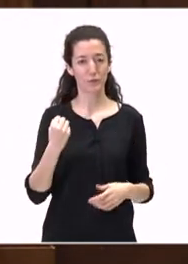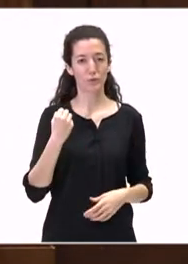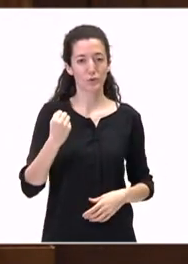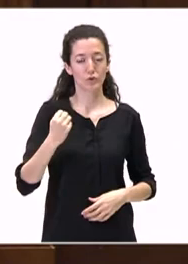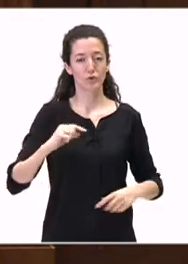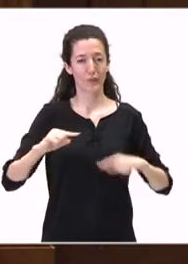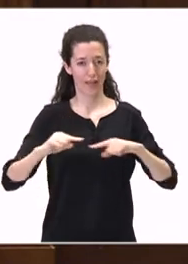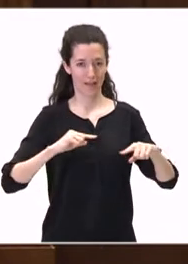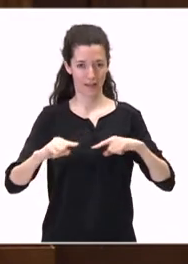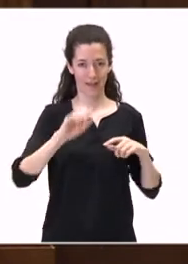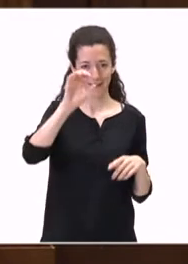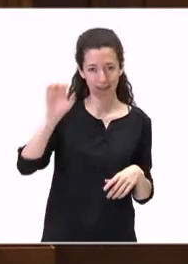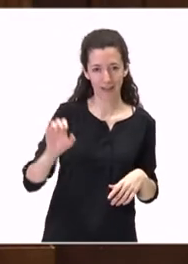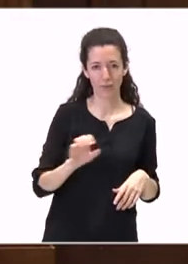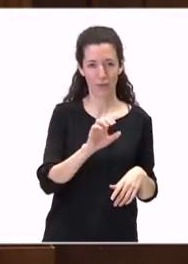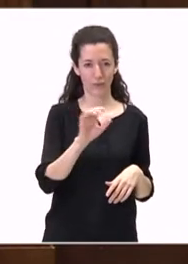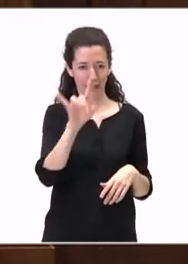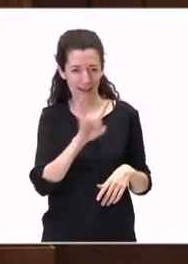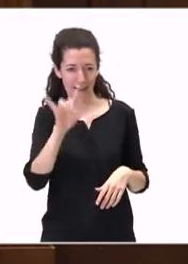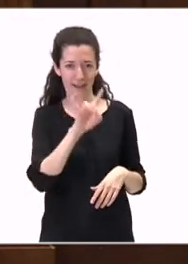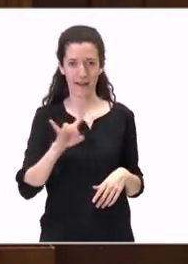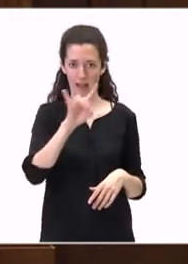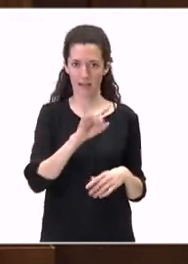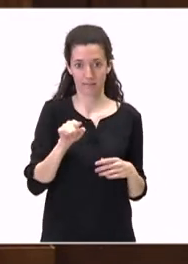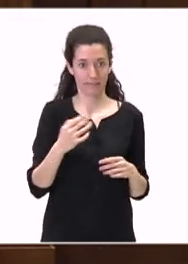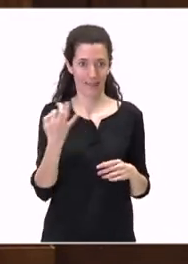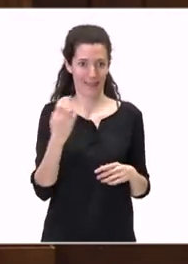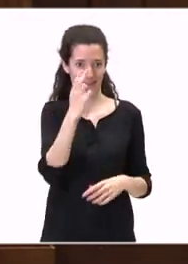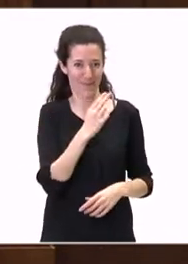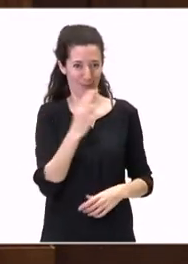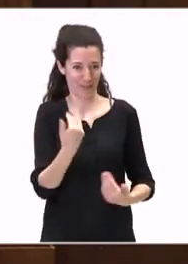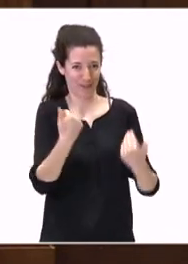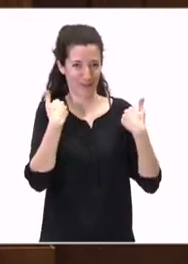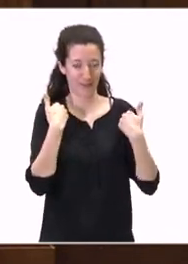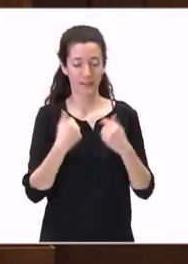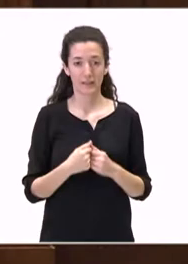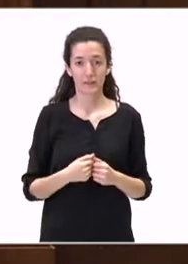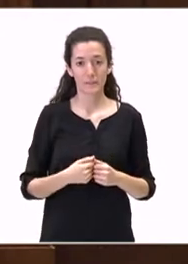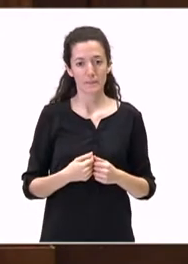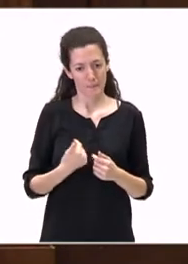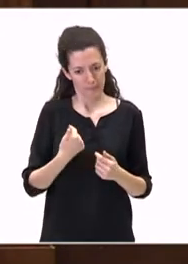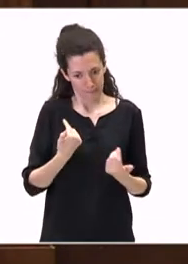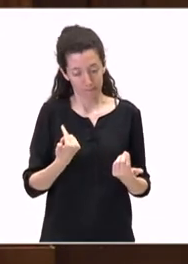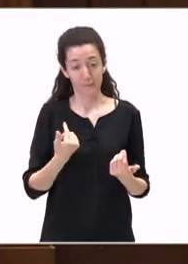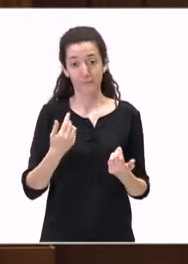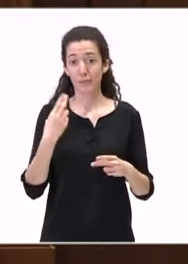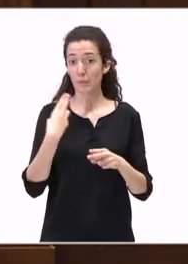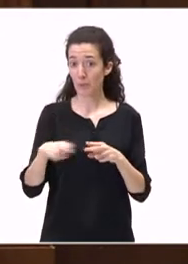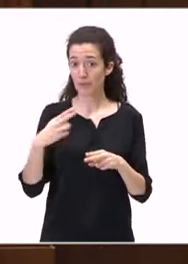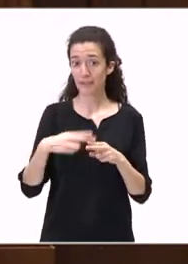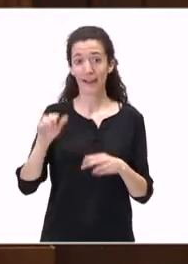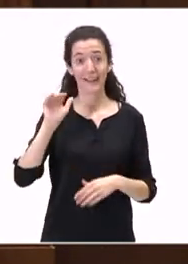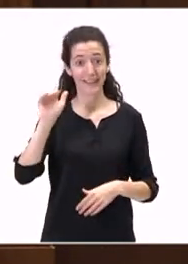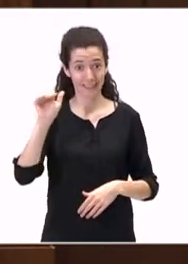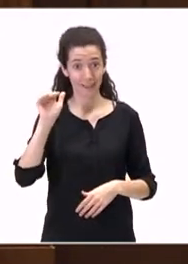también de Canarias. Y, en este caso, reconociendo, reconociendo que es política exterior una competencia del Gobierno de